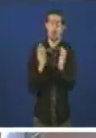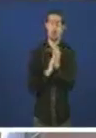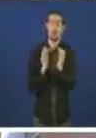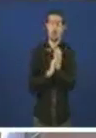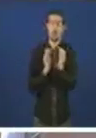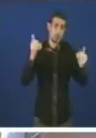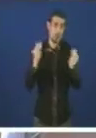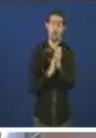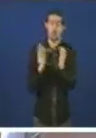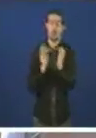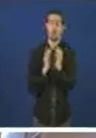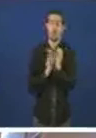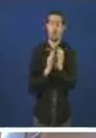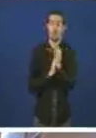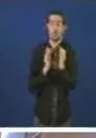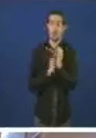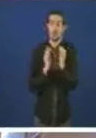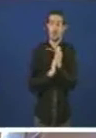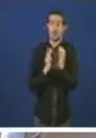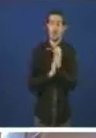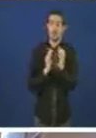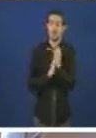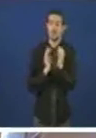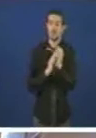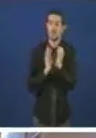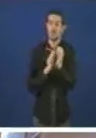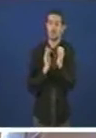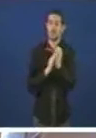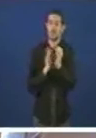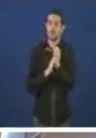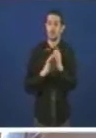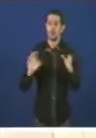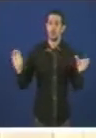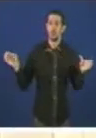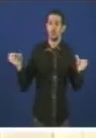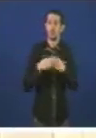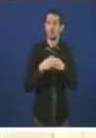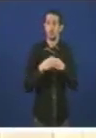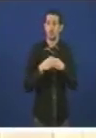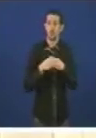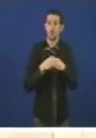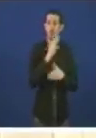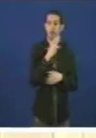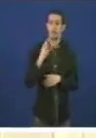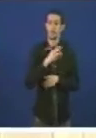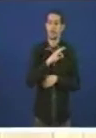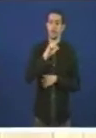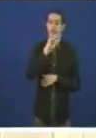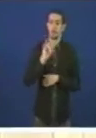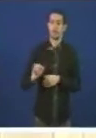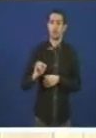Gracias señor Gracias señor Branco Parga Grupo Emendante Grupo Parlamentario Popular Señora Díaz Pardo